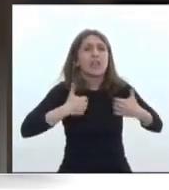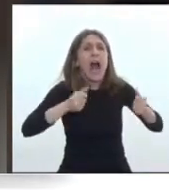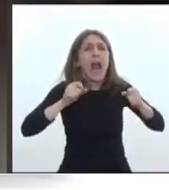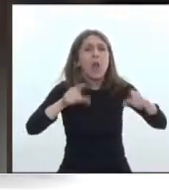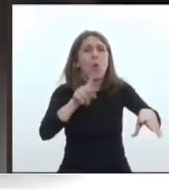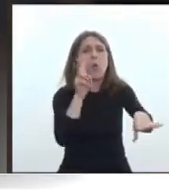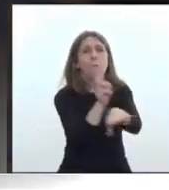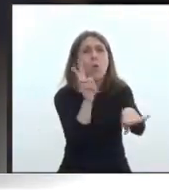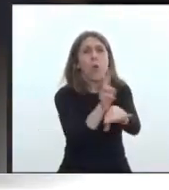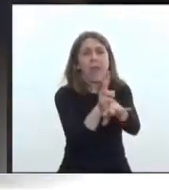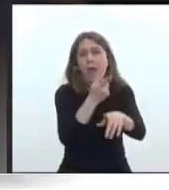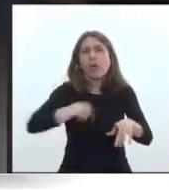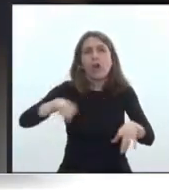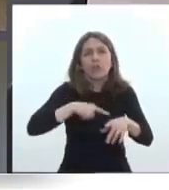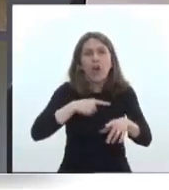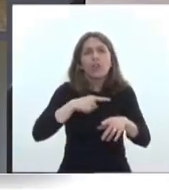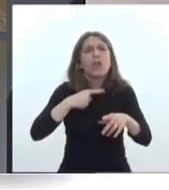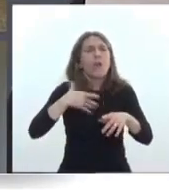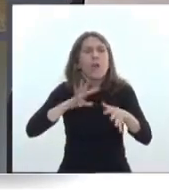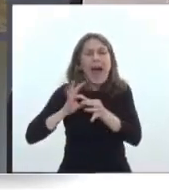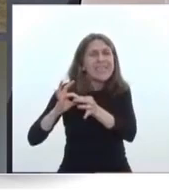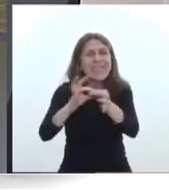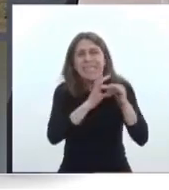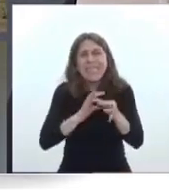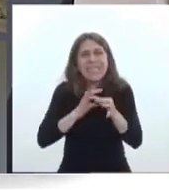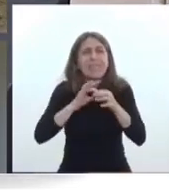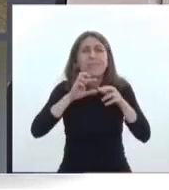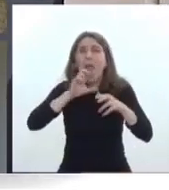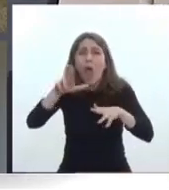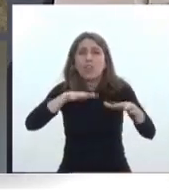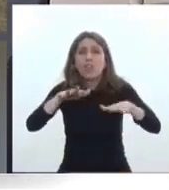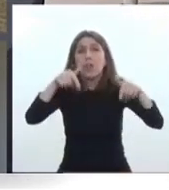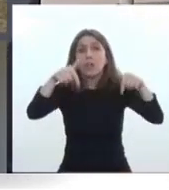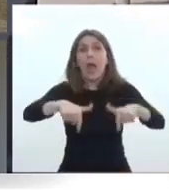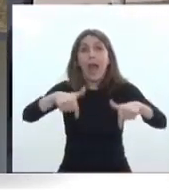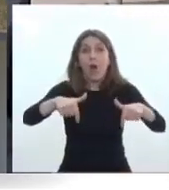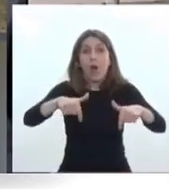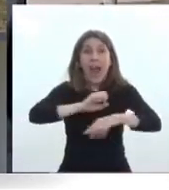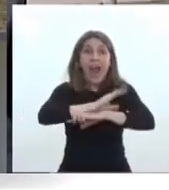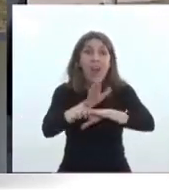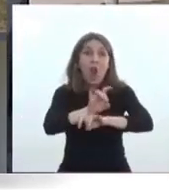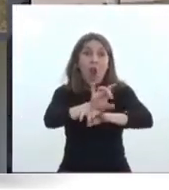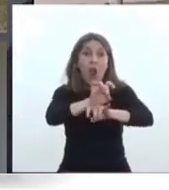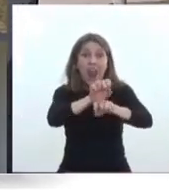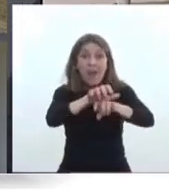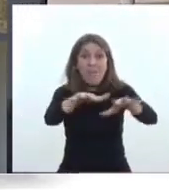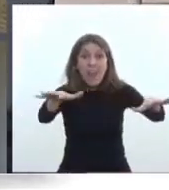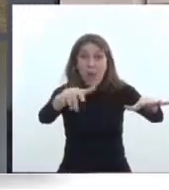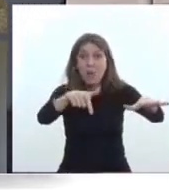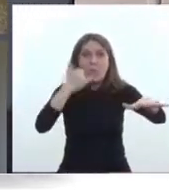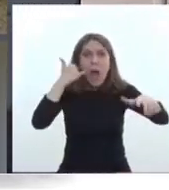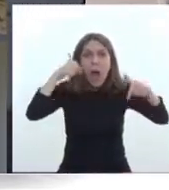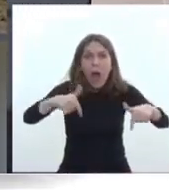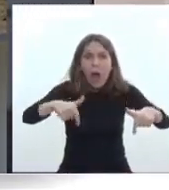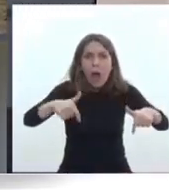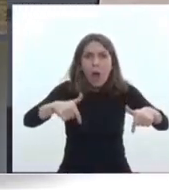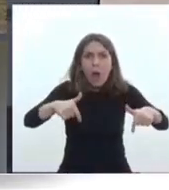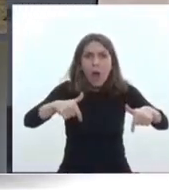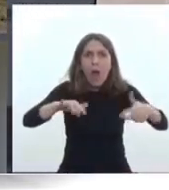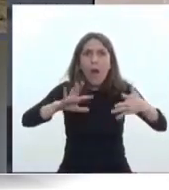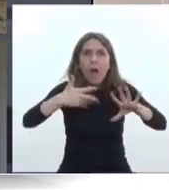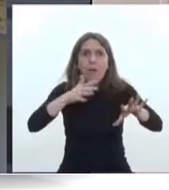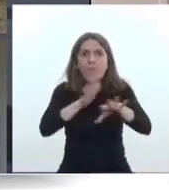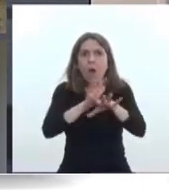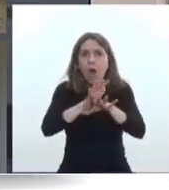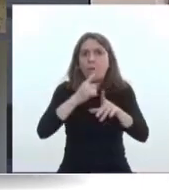seguir trabajando codo a codo en el peor momento que es este. donde la pandemia empezó a aflojar un poco